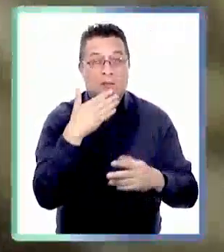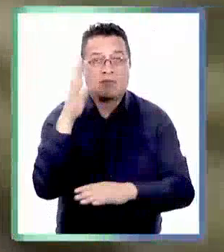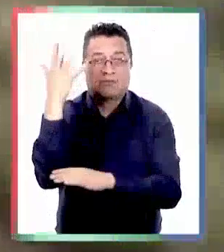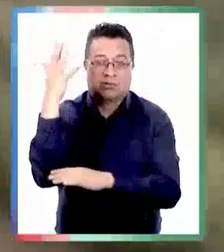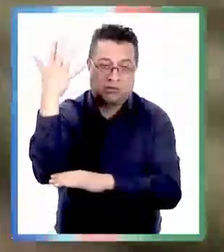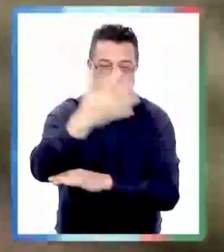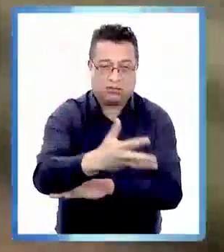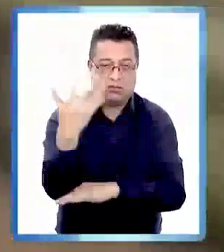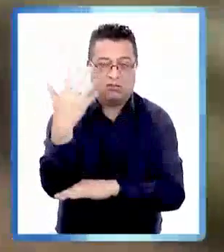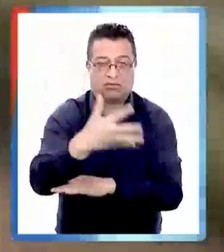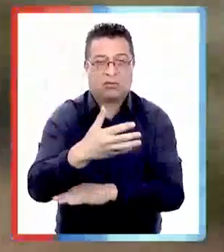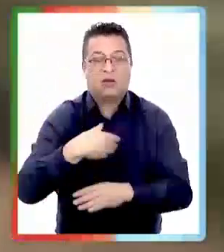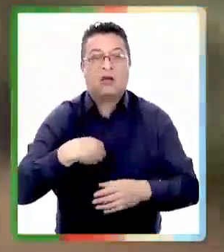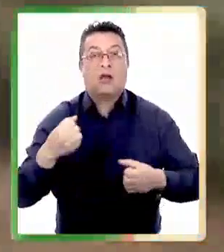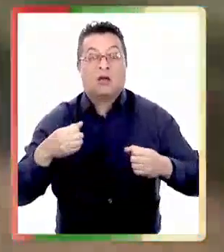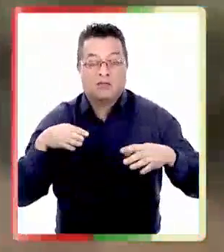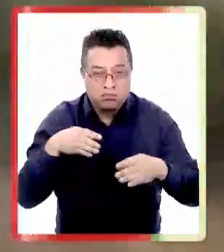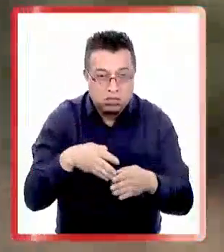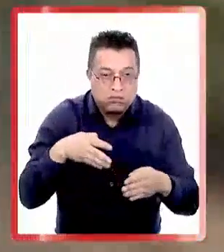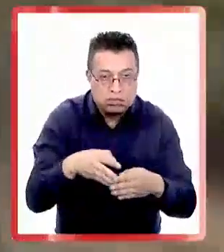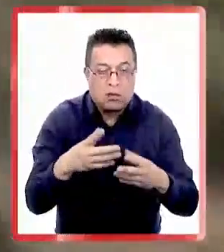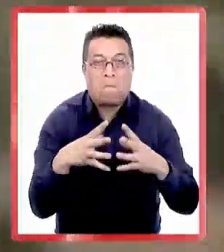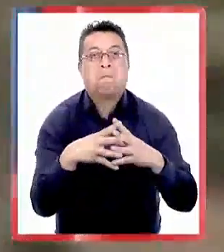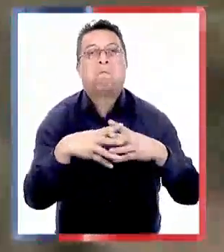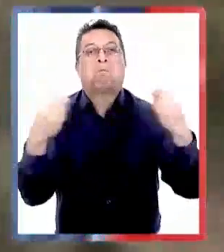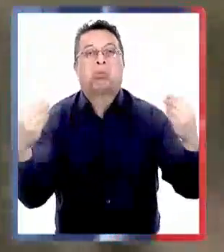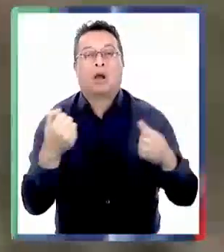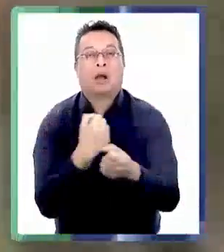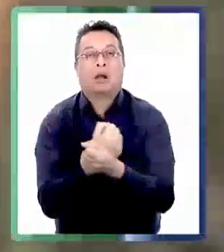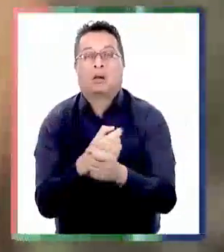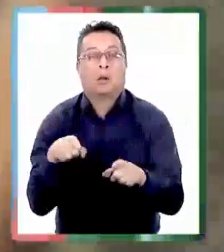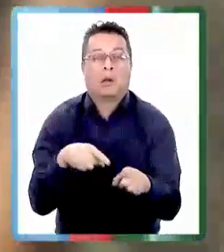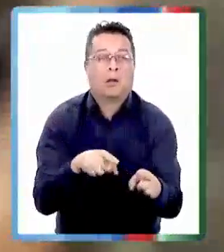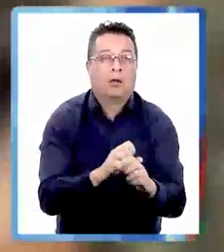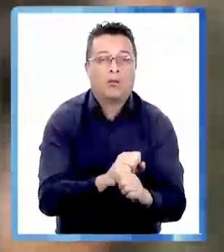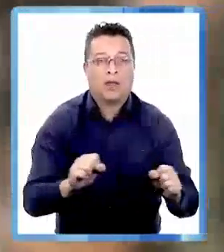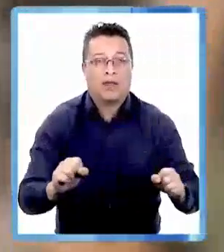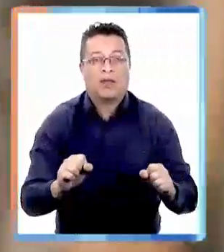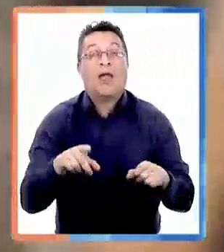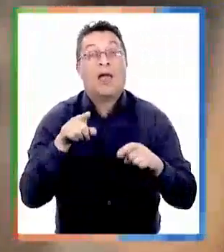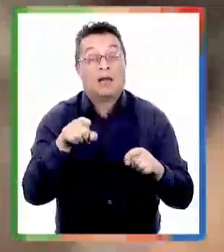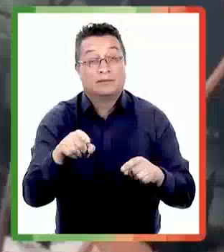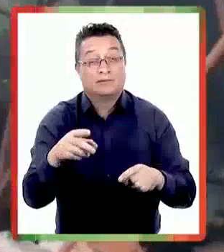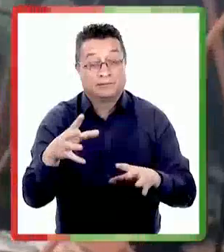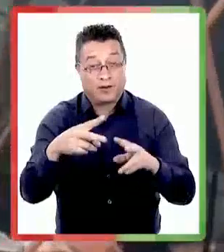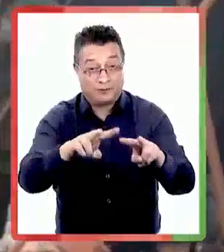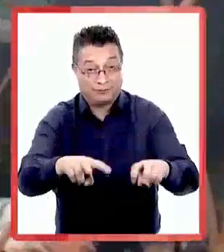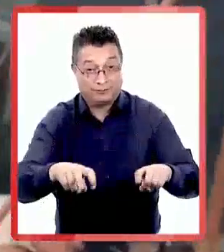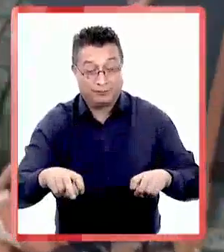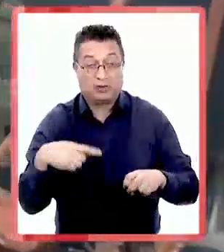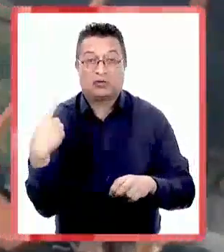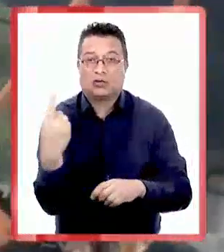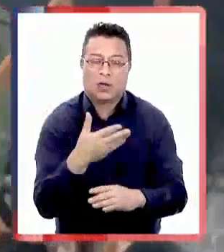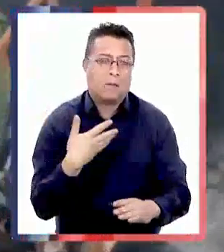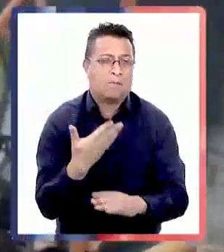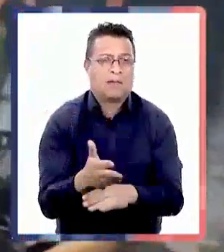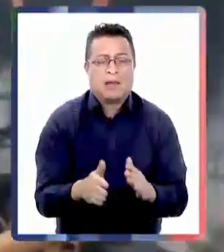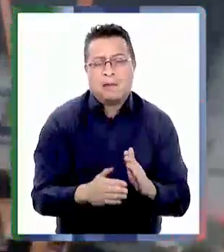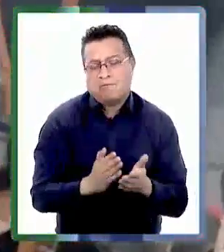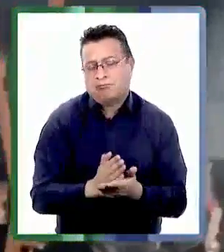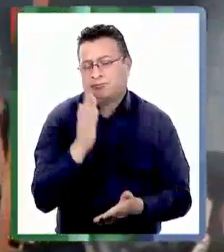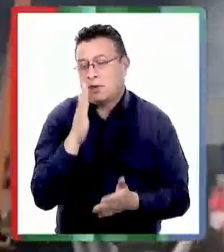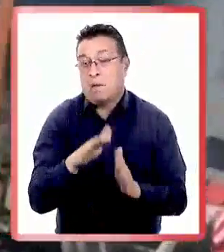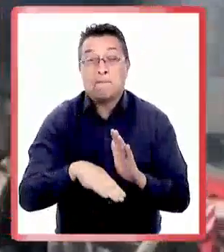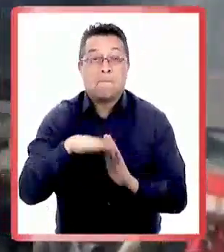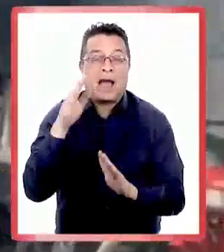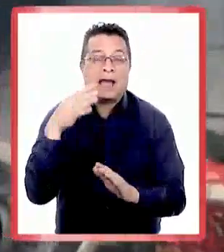atentado también derribaron árboles para bloquear caminos y así huir de la policía el gremio de los agricultores volvió a